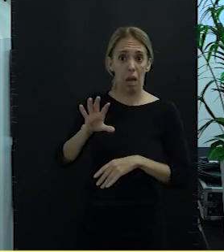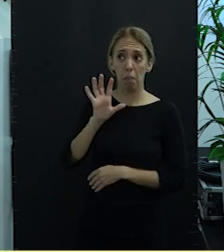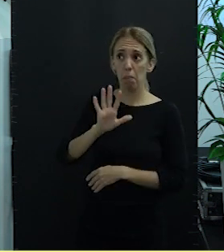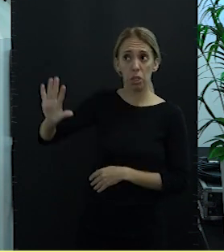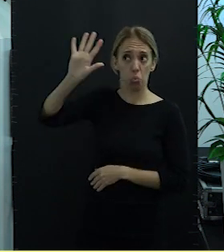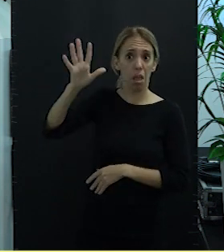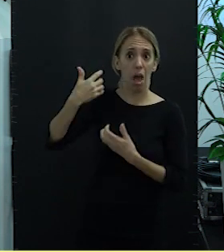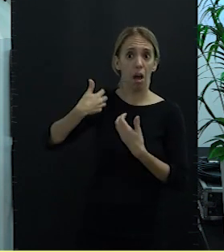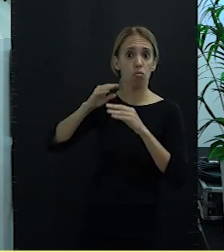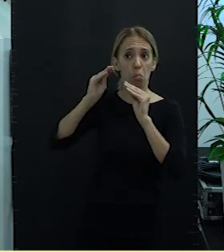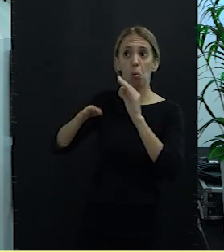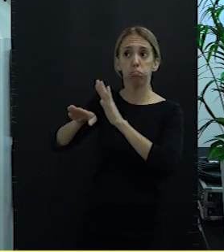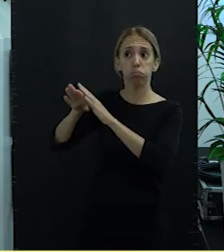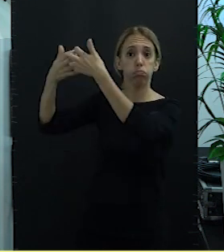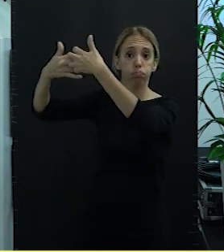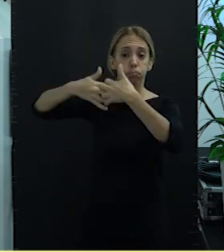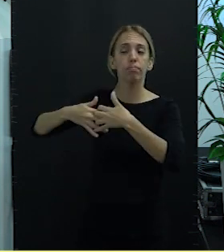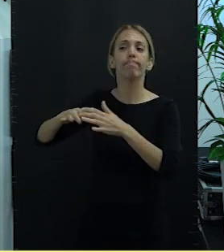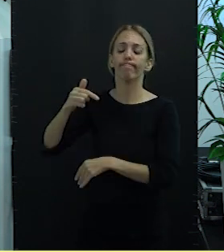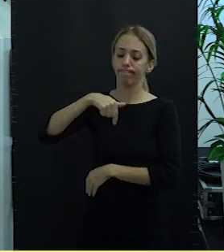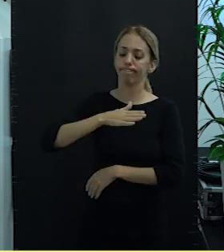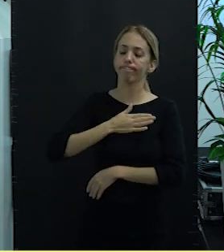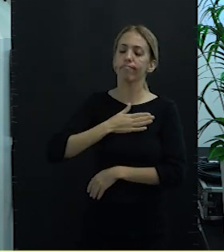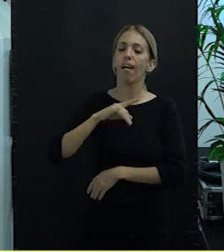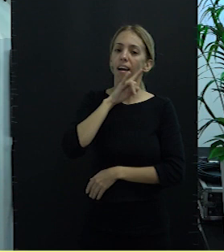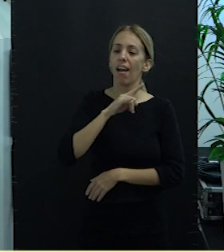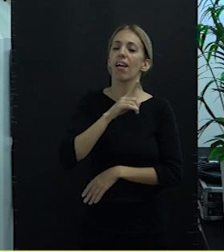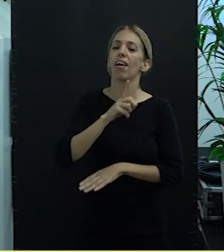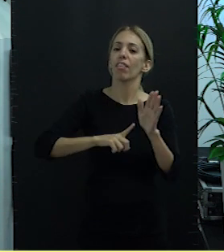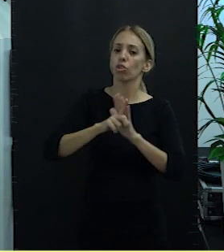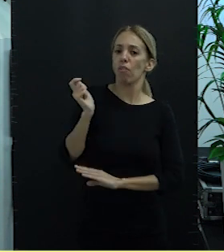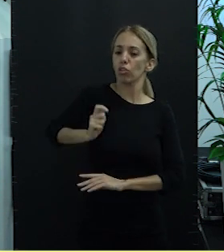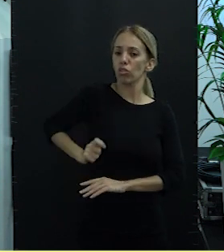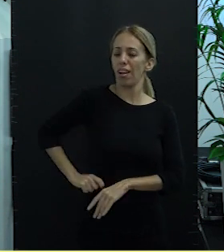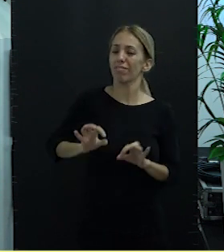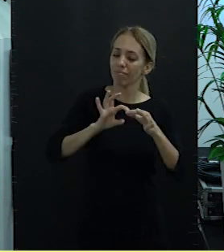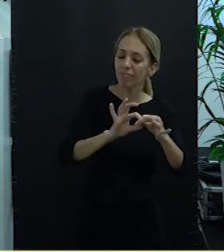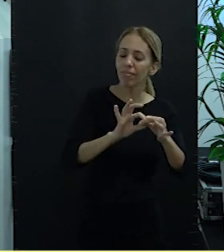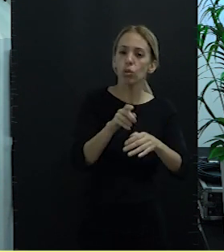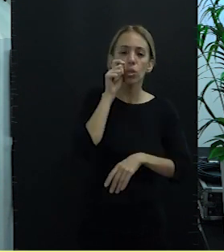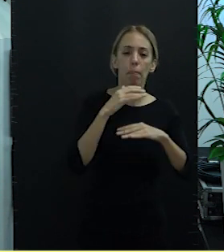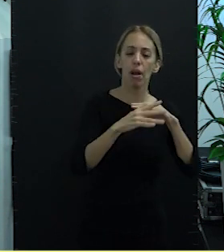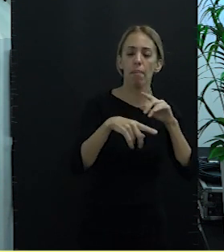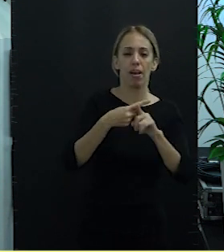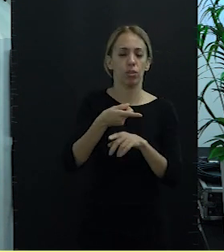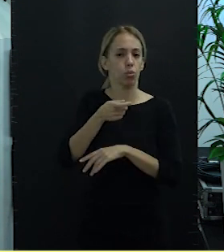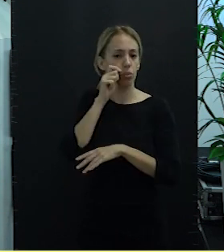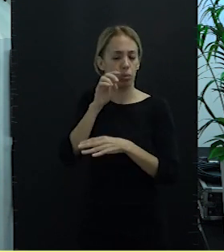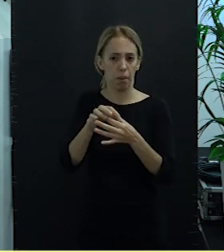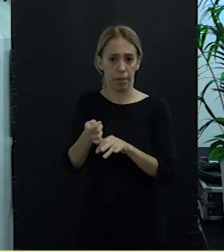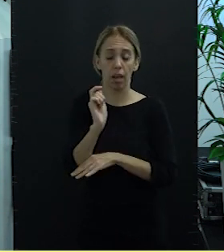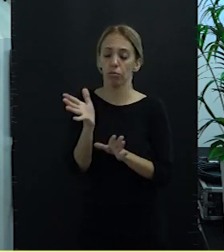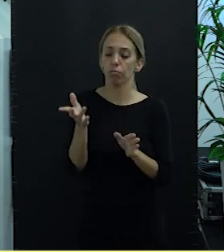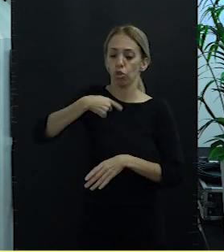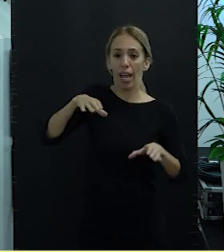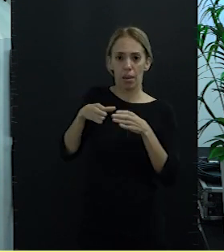penínsulas, en Canarias vamos a hacer el desarrollo de la formación profesional de turismo marinero y de pescaturismo. Y nos pusimos, montamos un equipo, parte